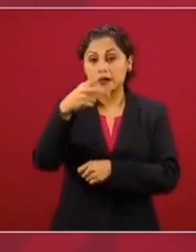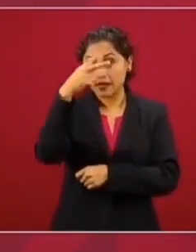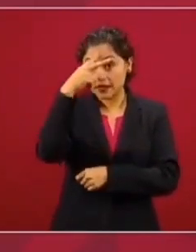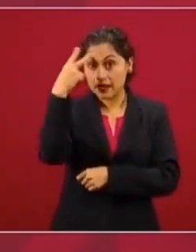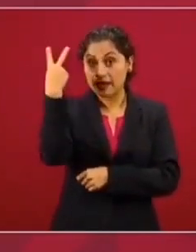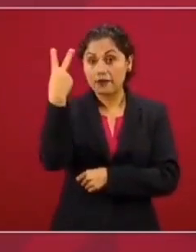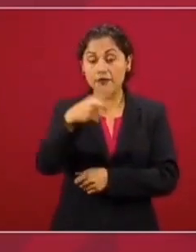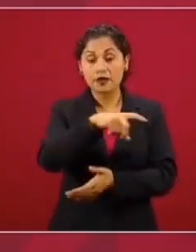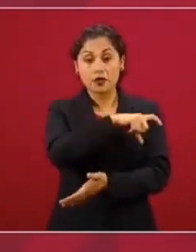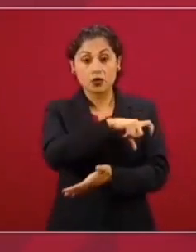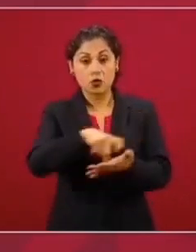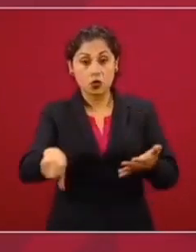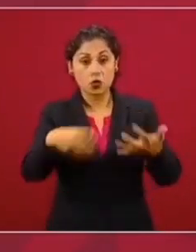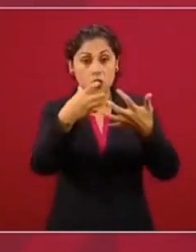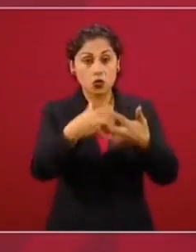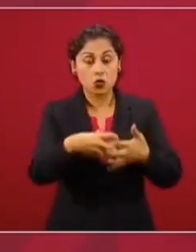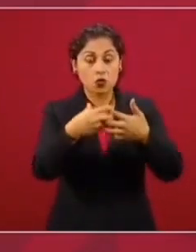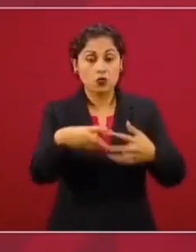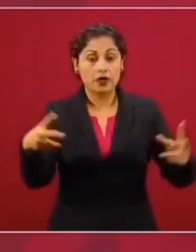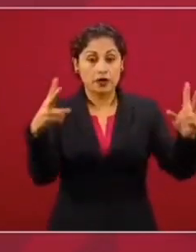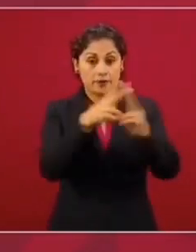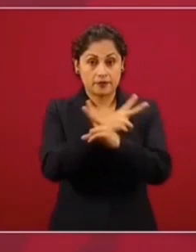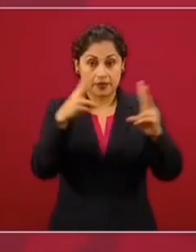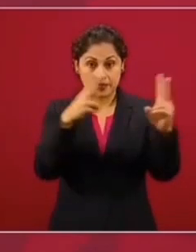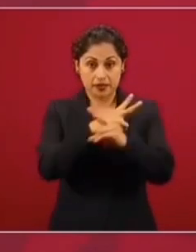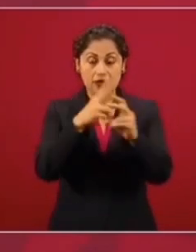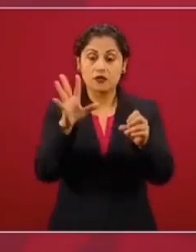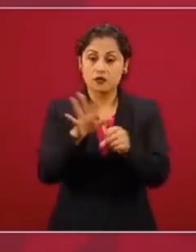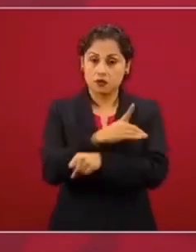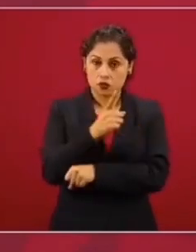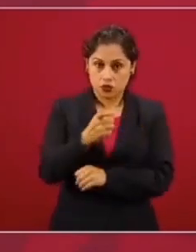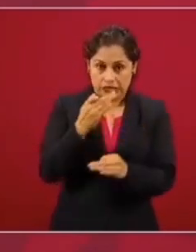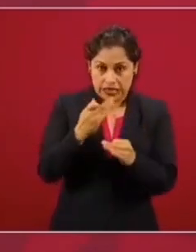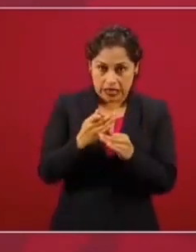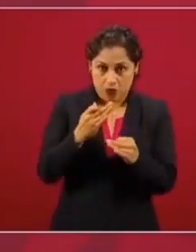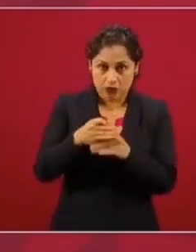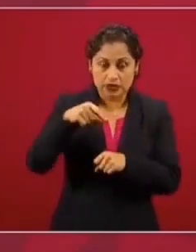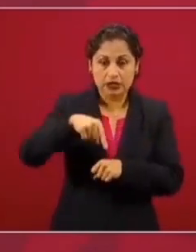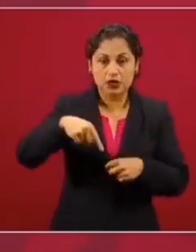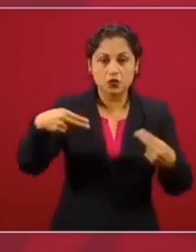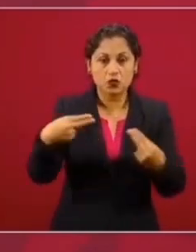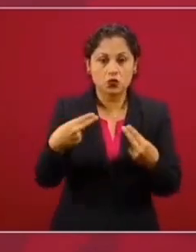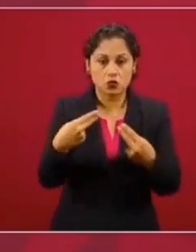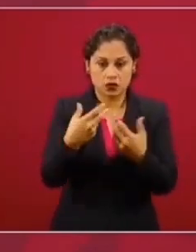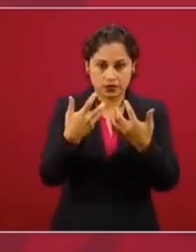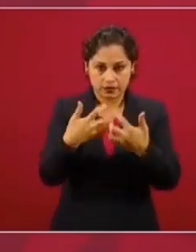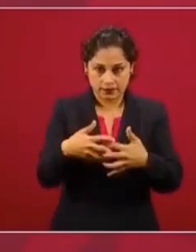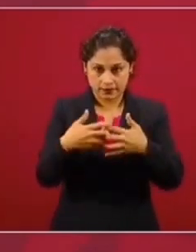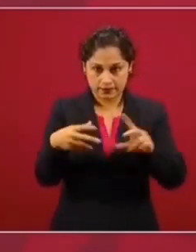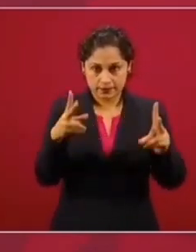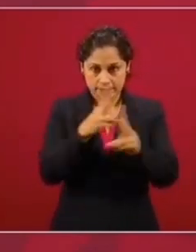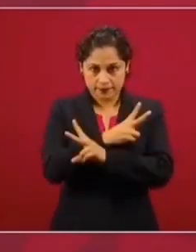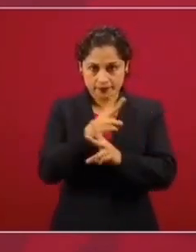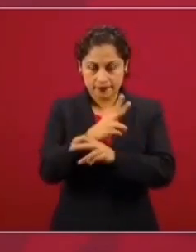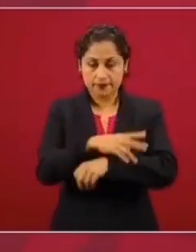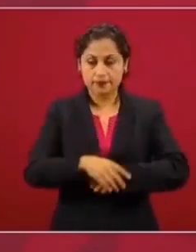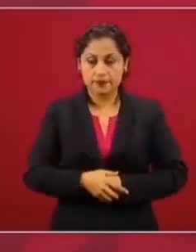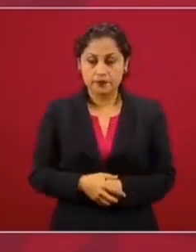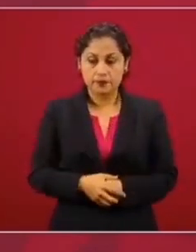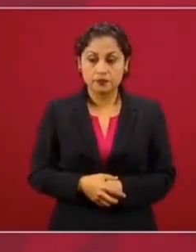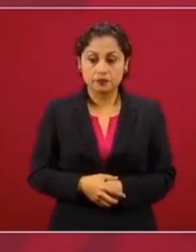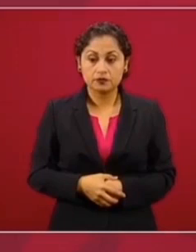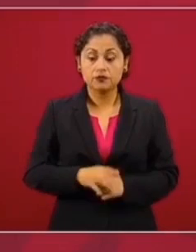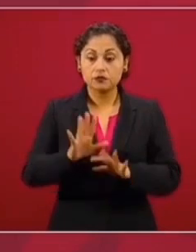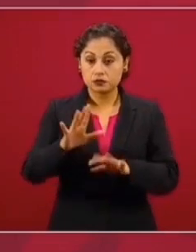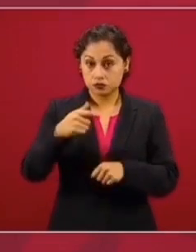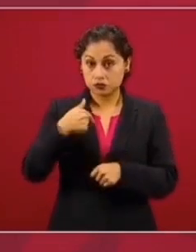ventiladores que se iban a necesitar justamente ahora que estamos en el punto más alto. Y les puedo informar que el